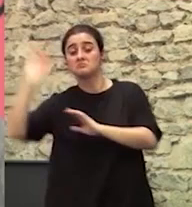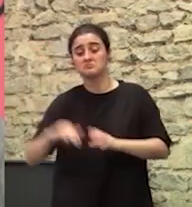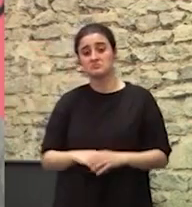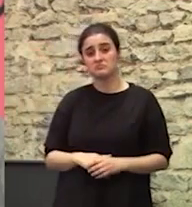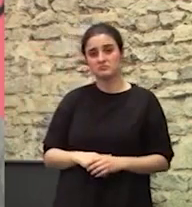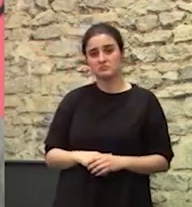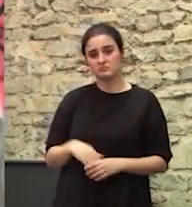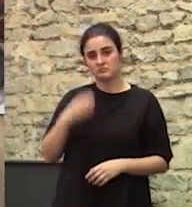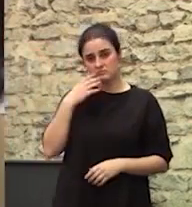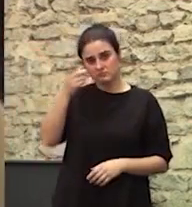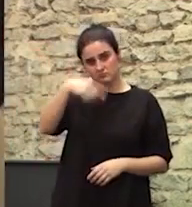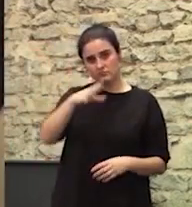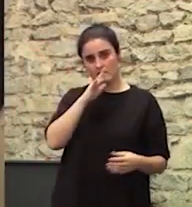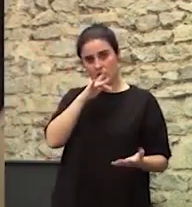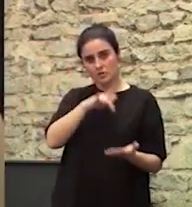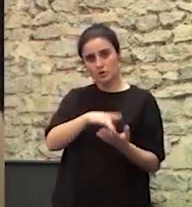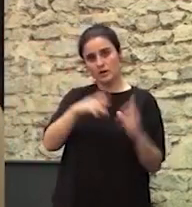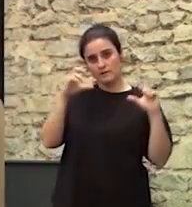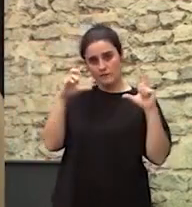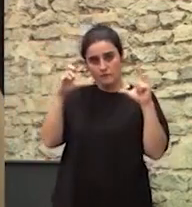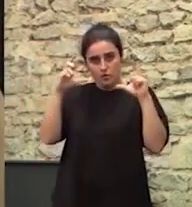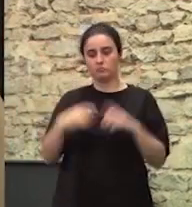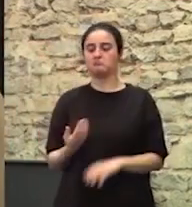Si vosotros ahora mismo ponéis una foto